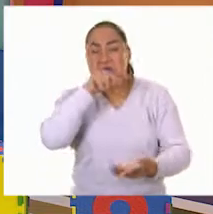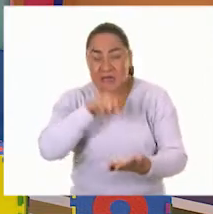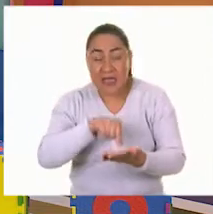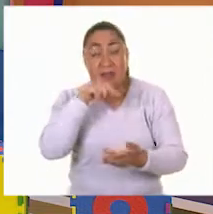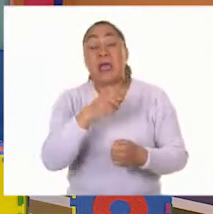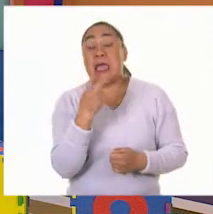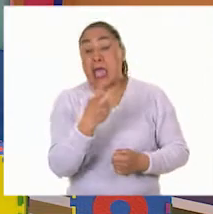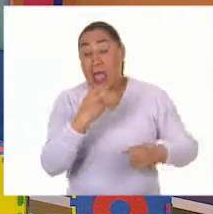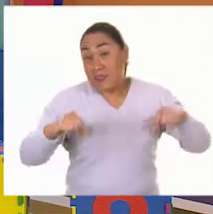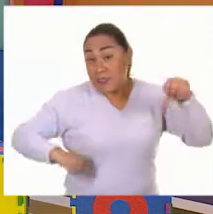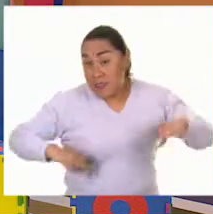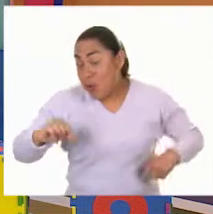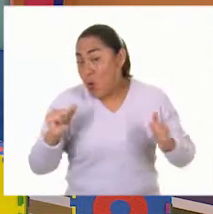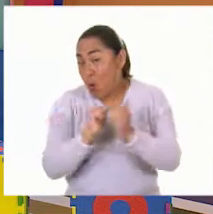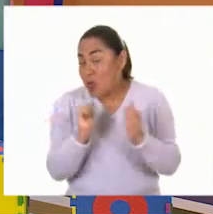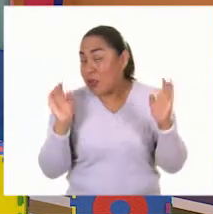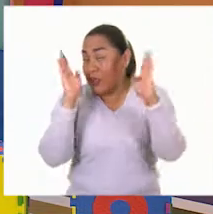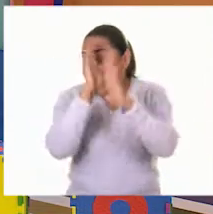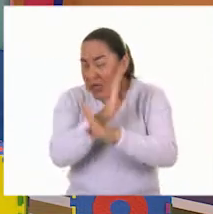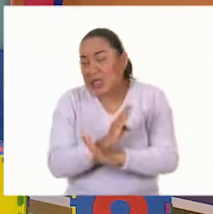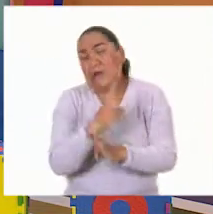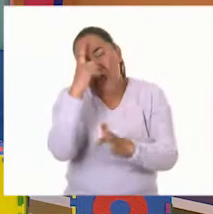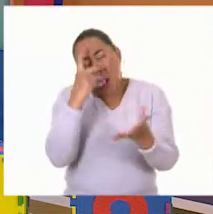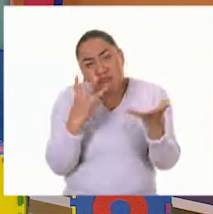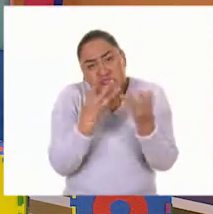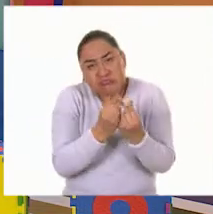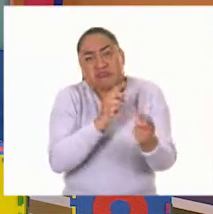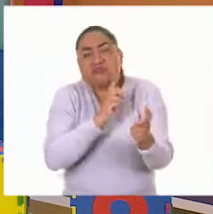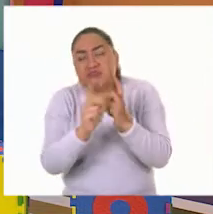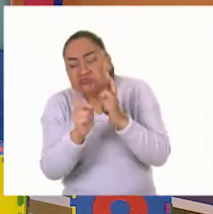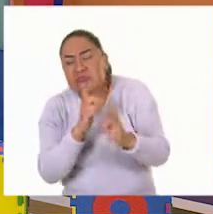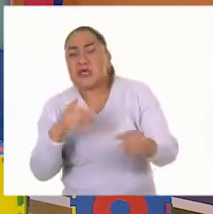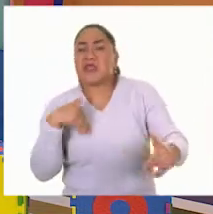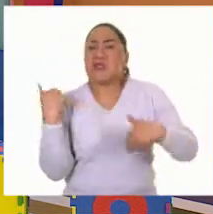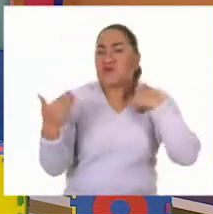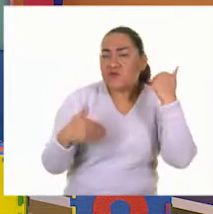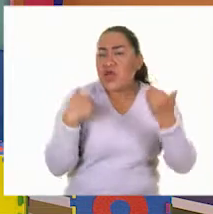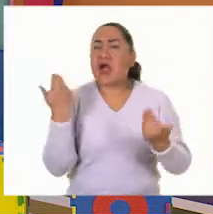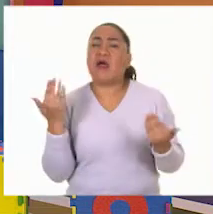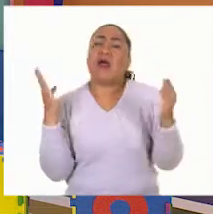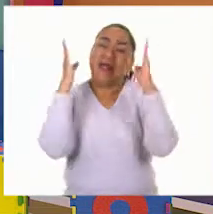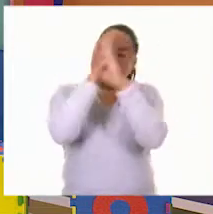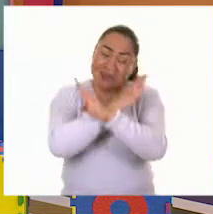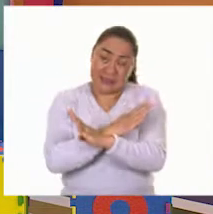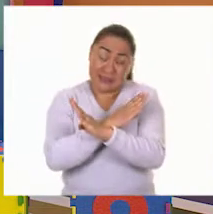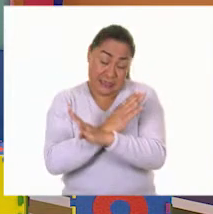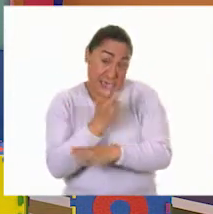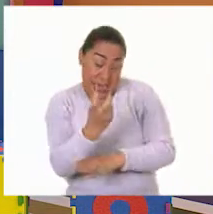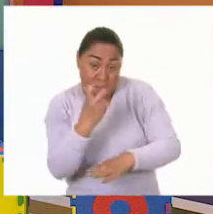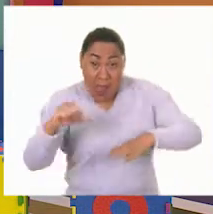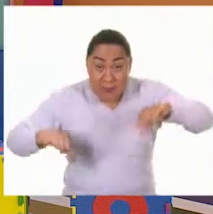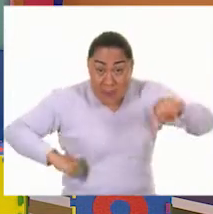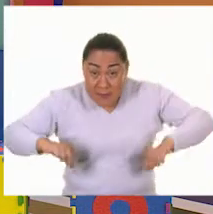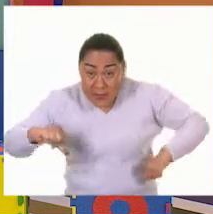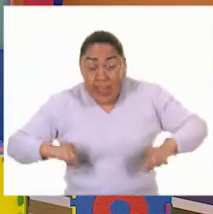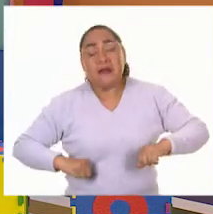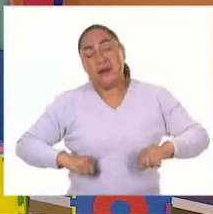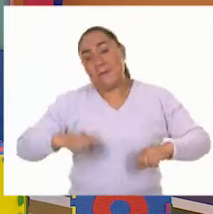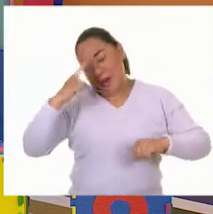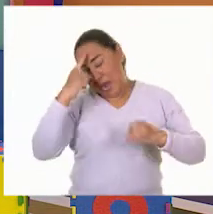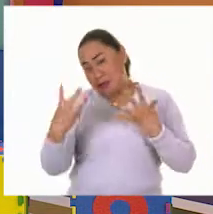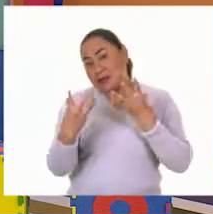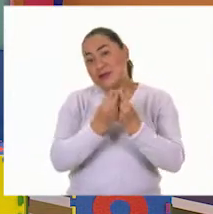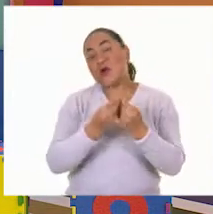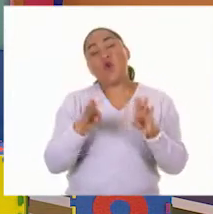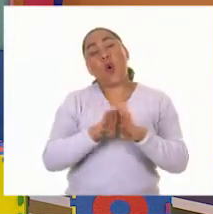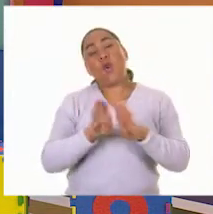recreativas son para convivir, para disfrutar y para divertirse. Y esas actividades formaban parte de esta diversión.